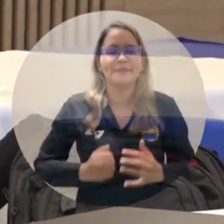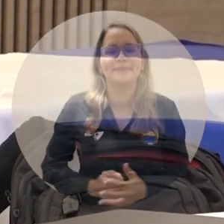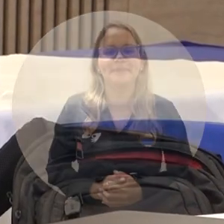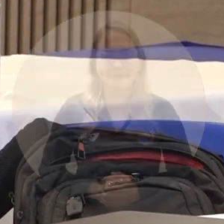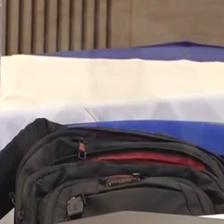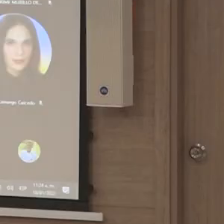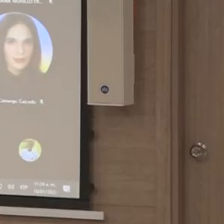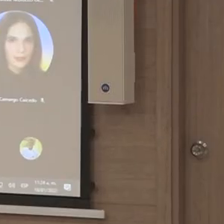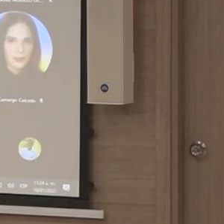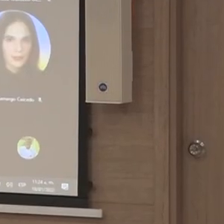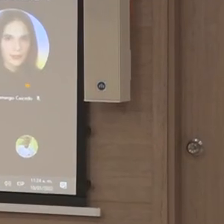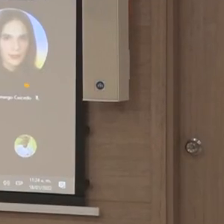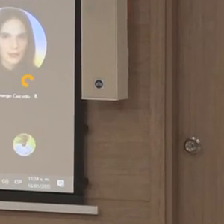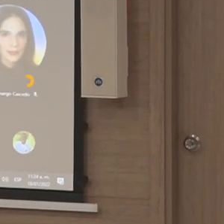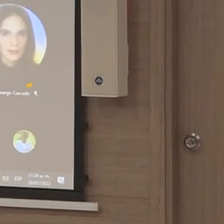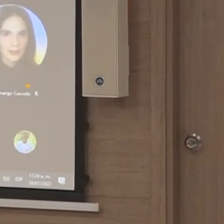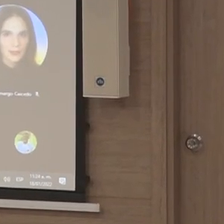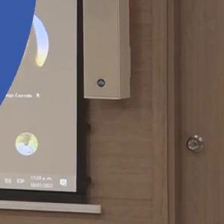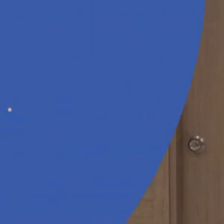regirán las condiciones del retorno.